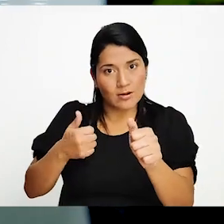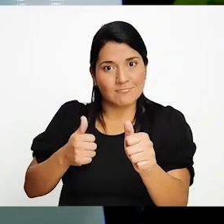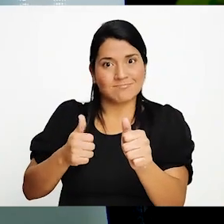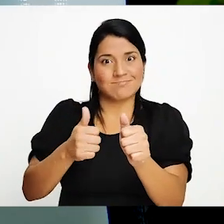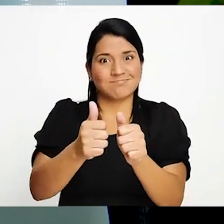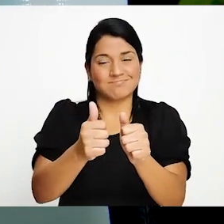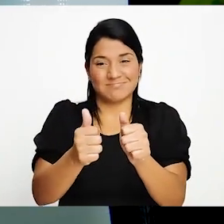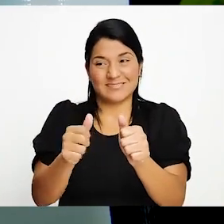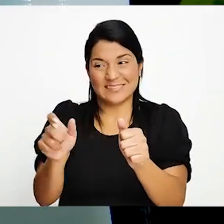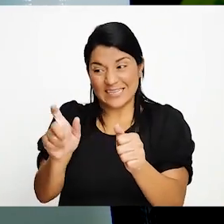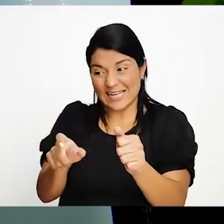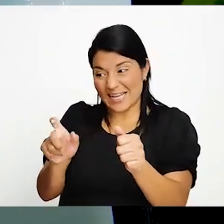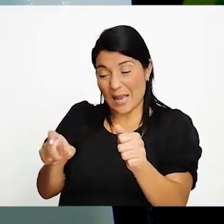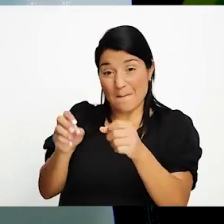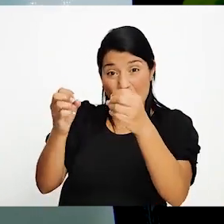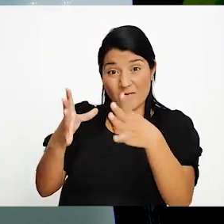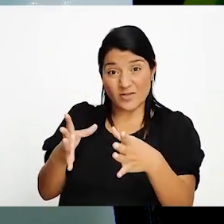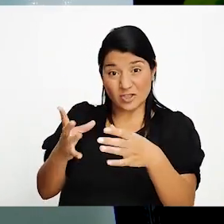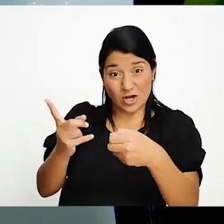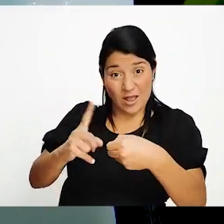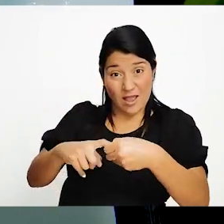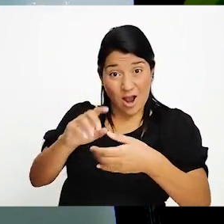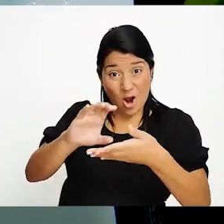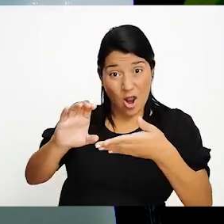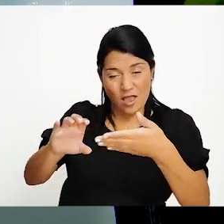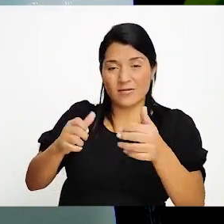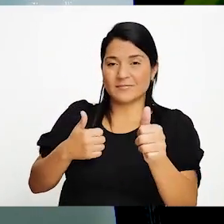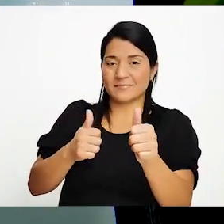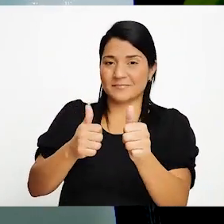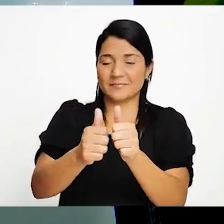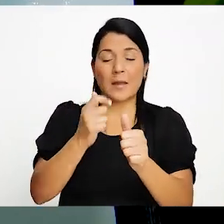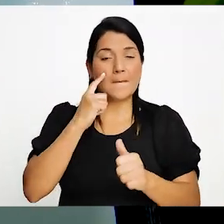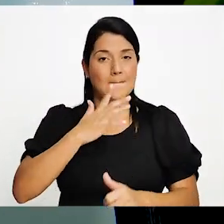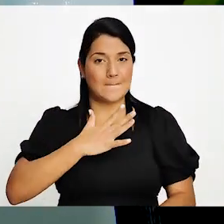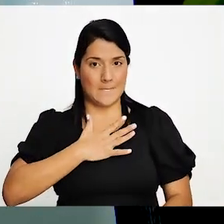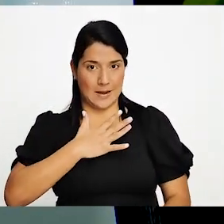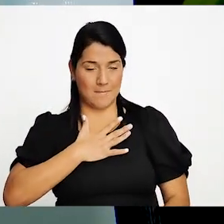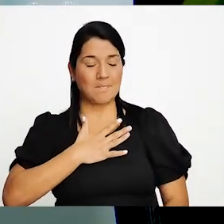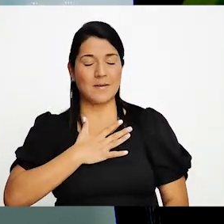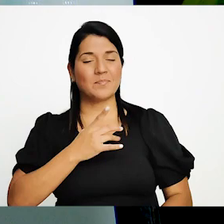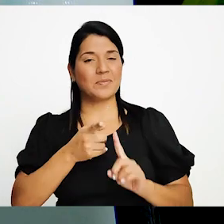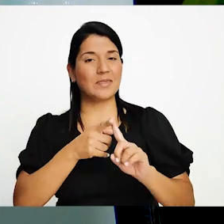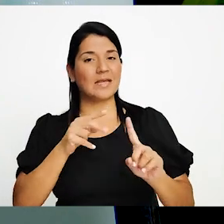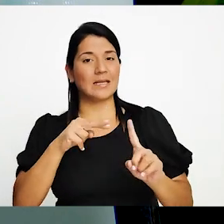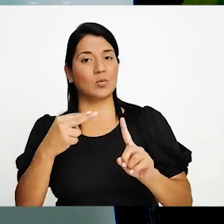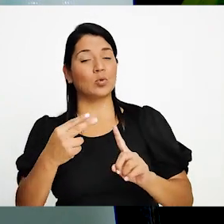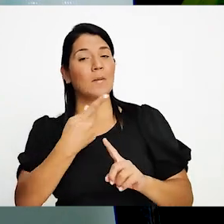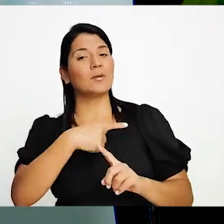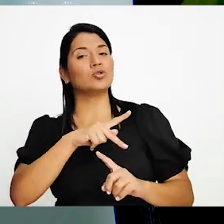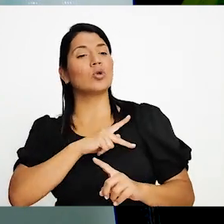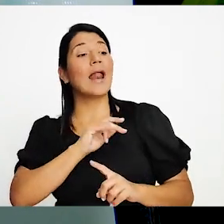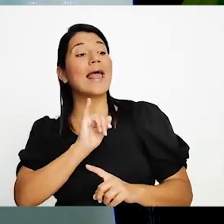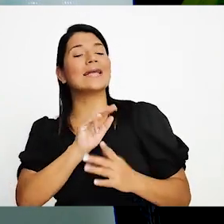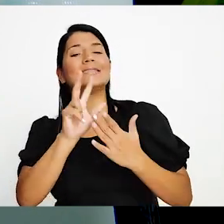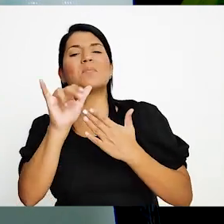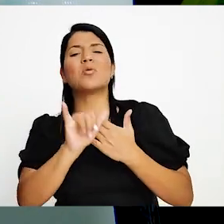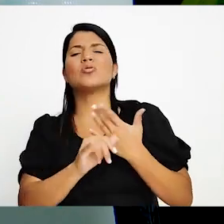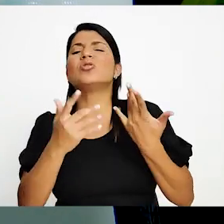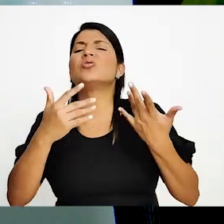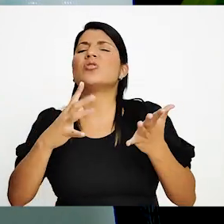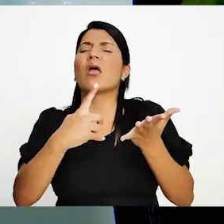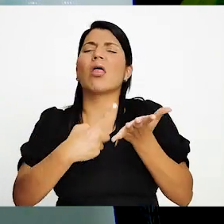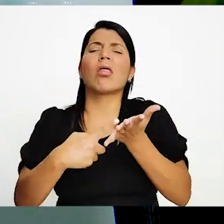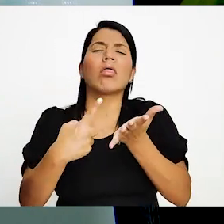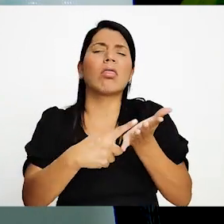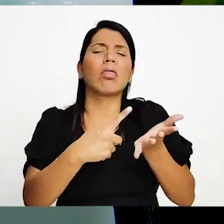Bueno, a mí personalmente, en lo personal, como este proyecto se había conversado hace varios años, antes de que viniera Don